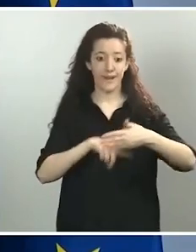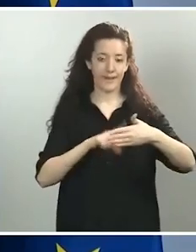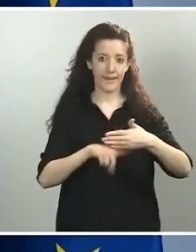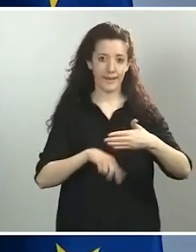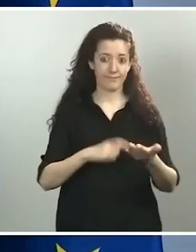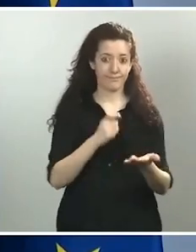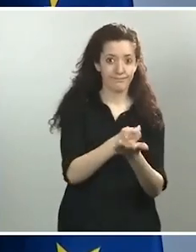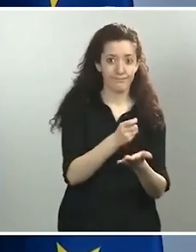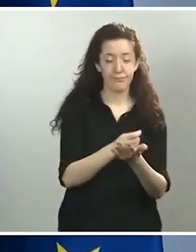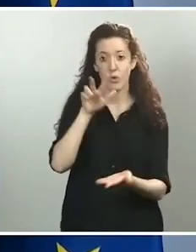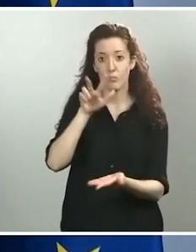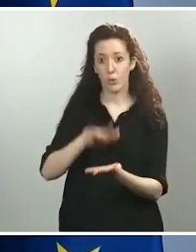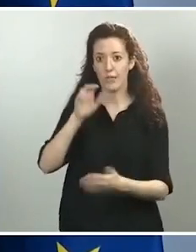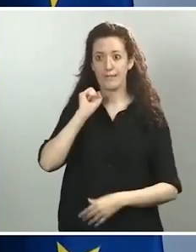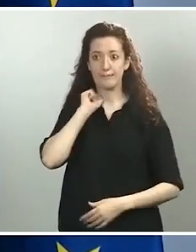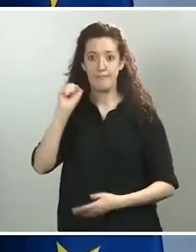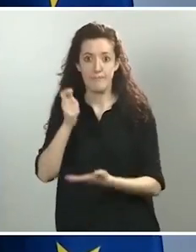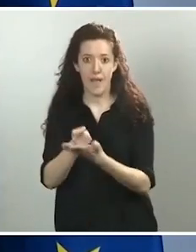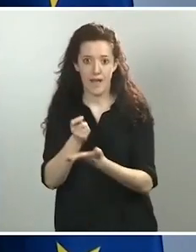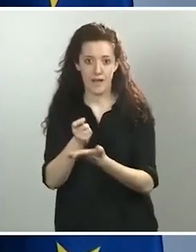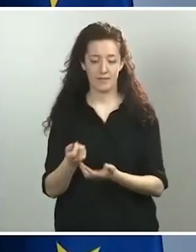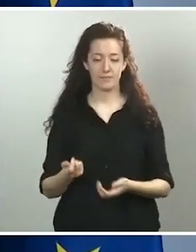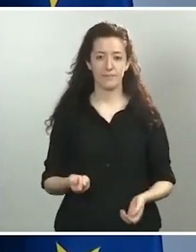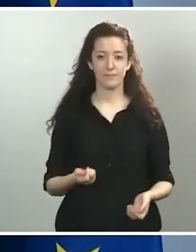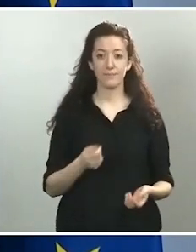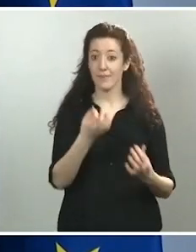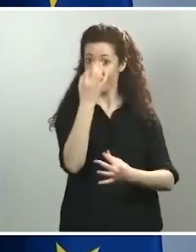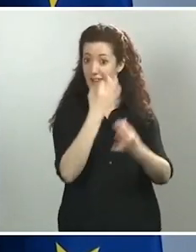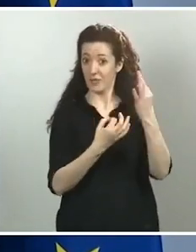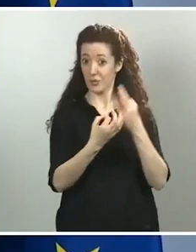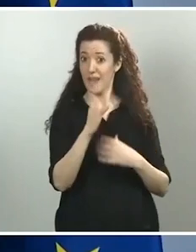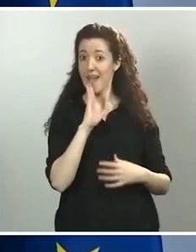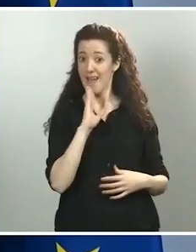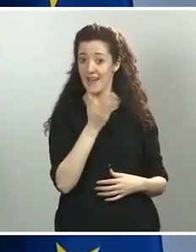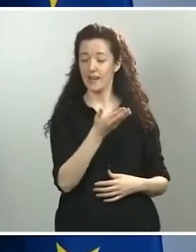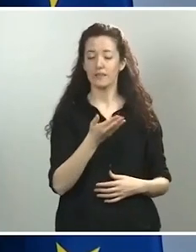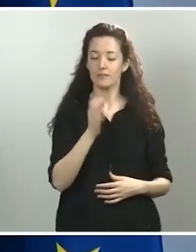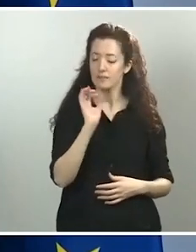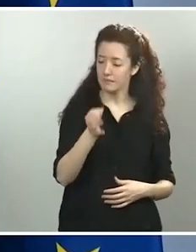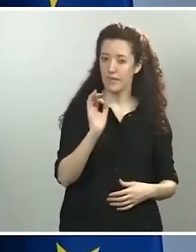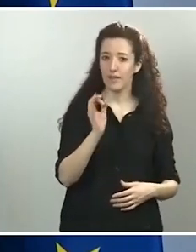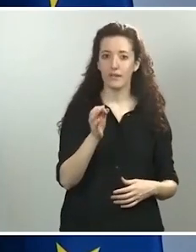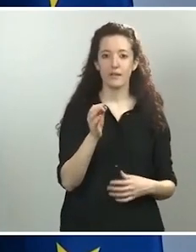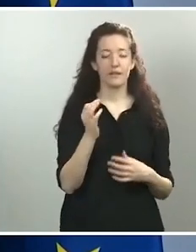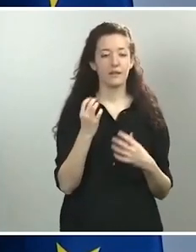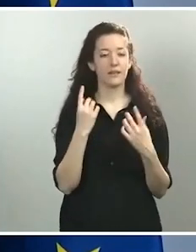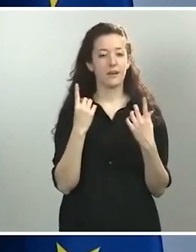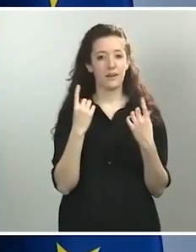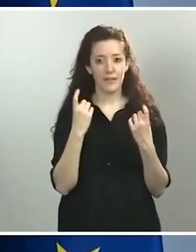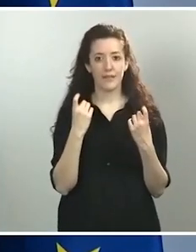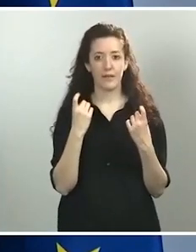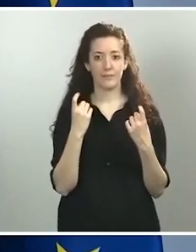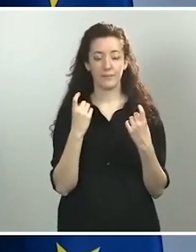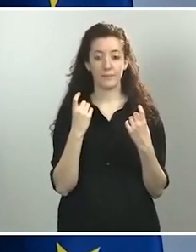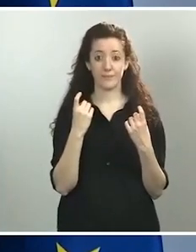hipoteca. Los datos que usted señala revelan que efectivamente hace falta que el frente social y económico